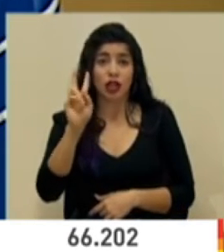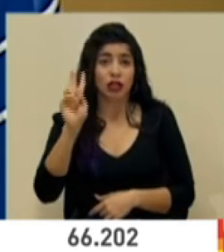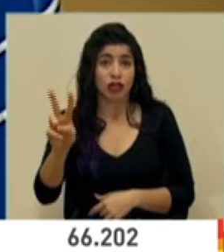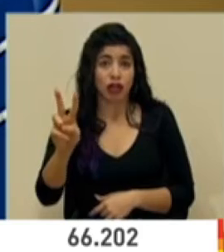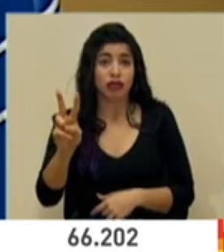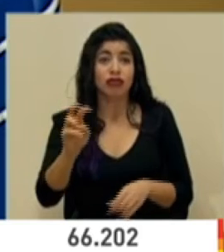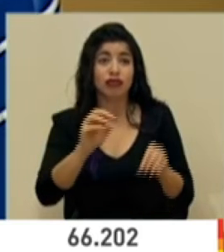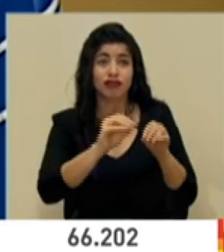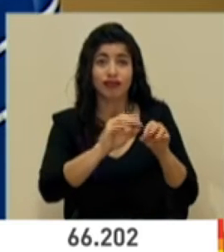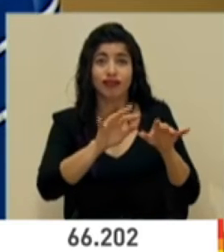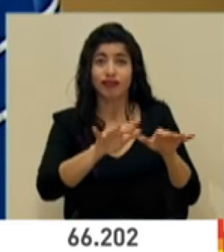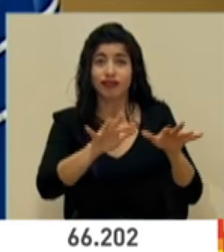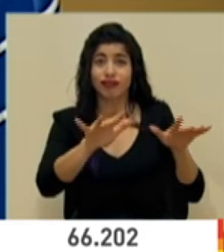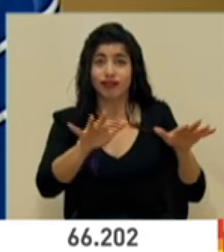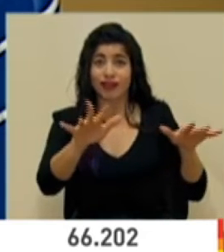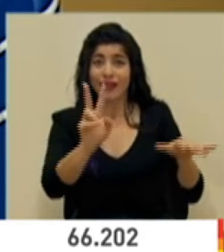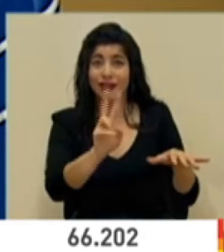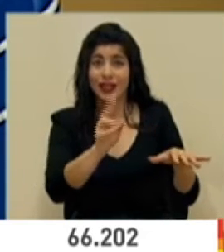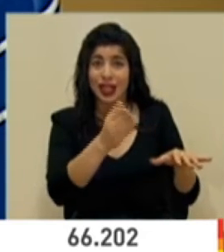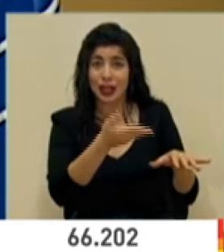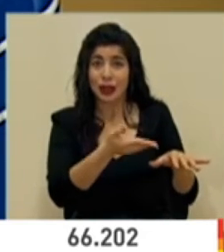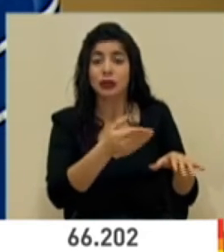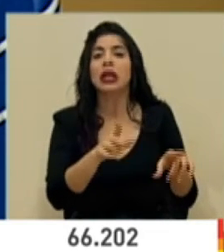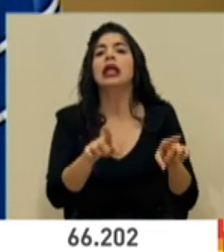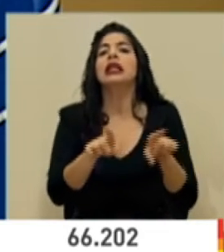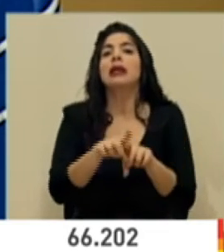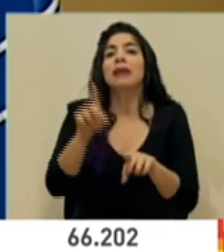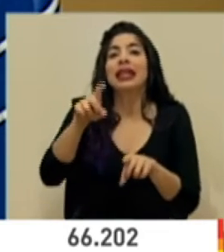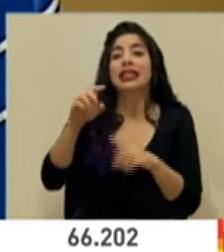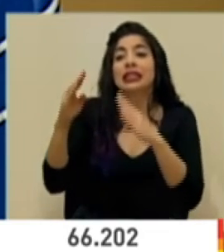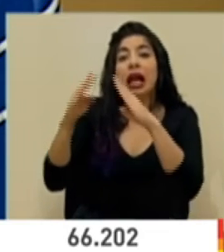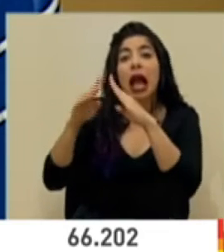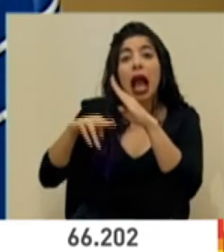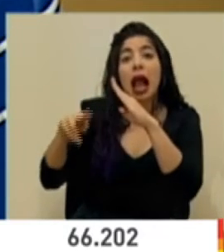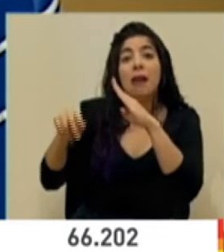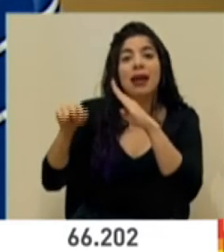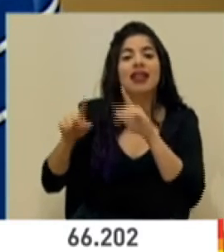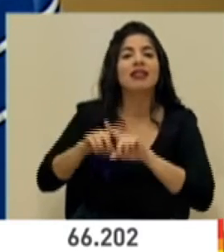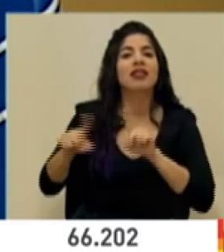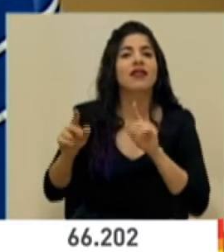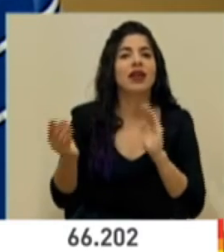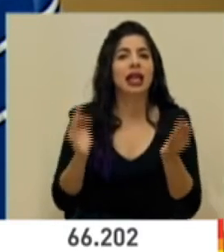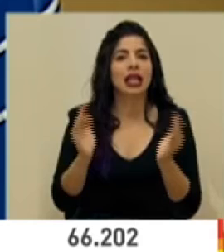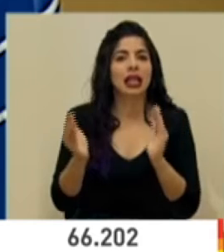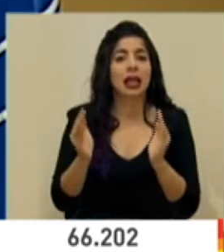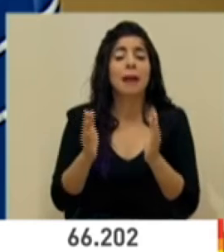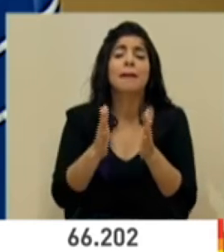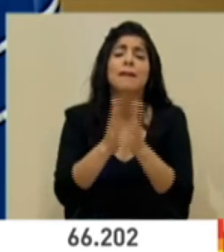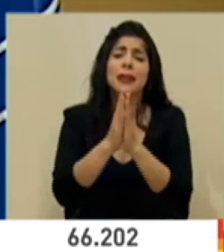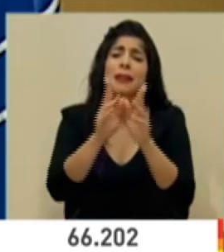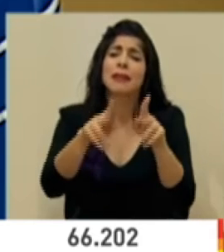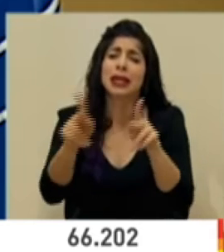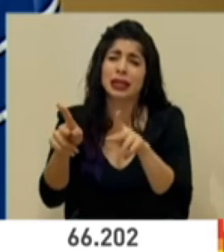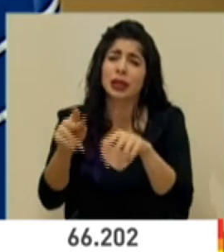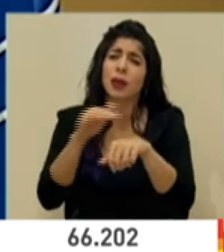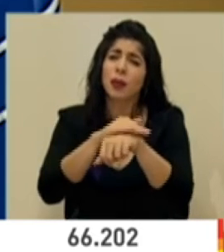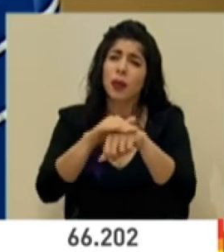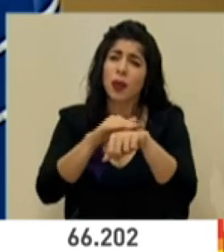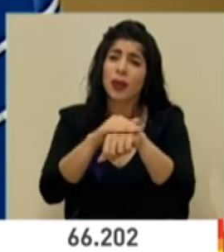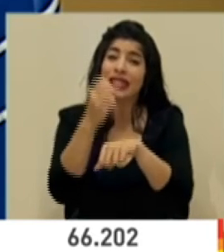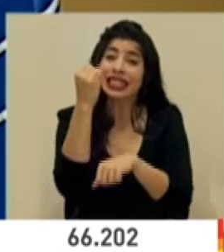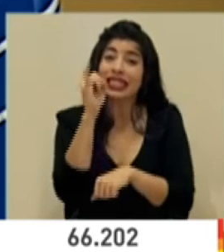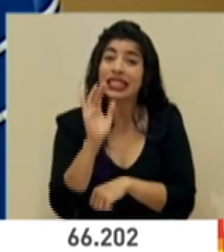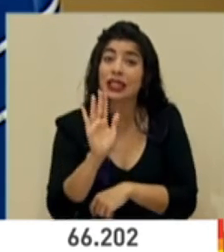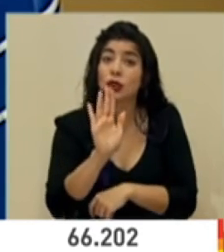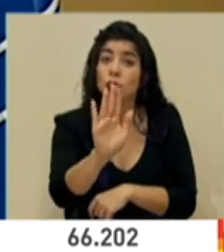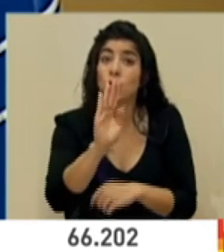necesitamos además tener albergues diferenciados. Le pedimos a la población también que por favor en caso de que su